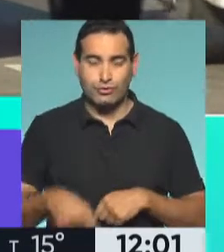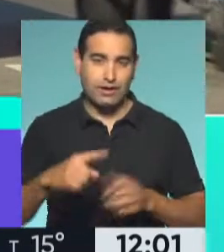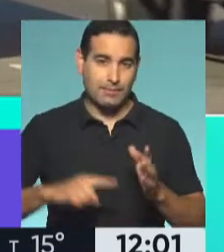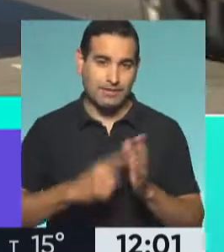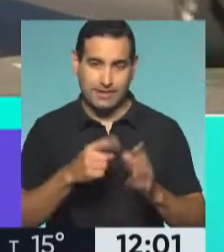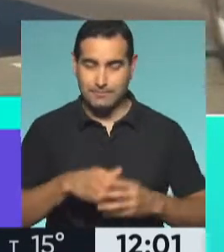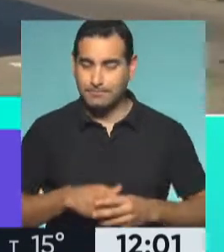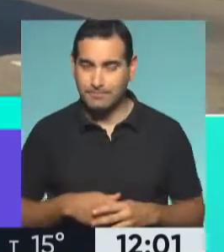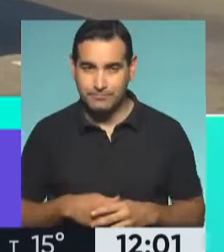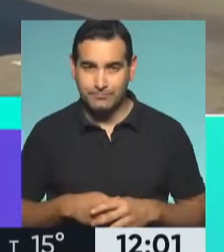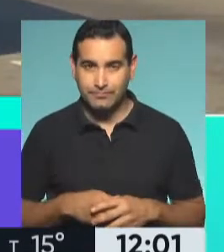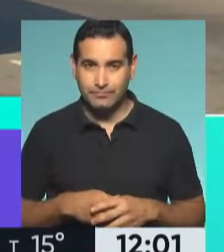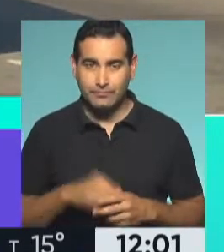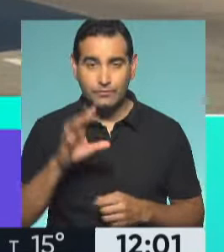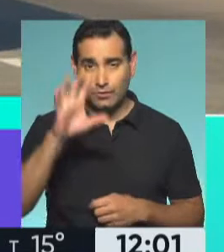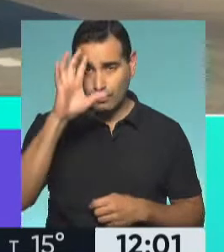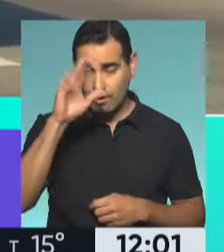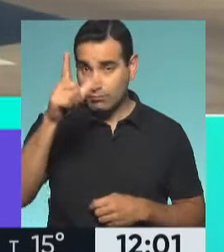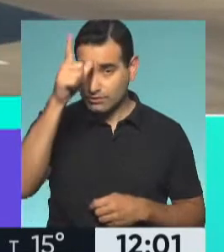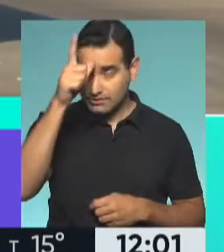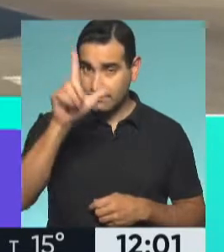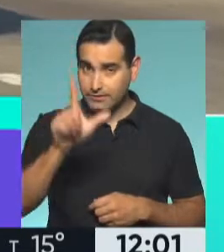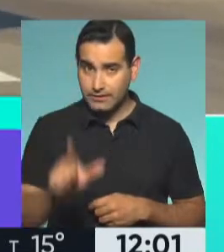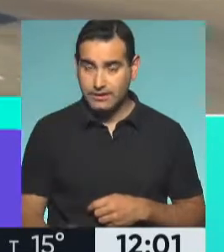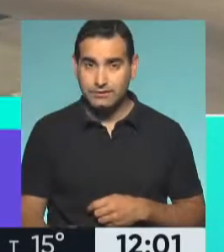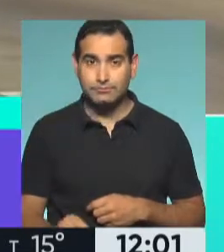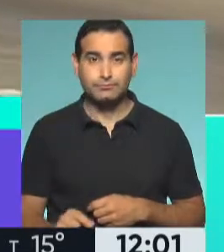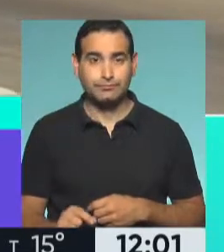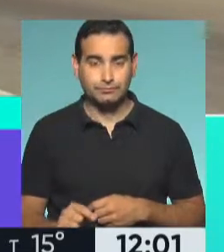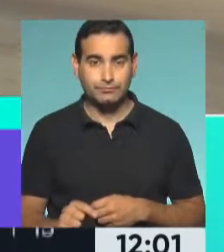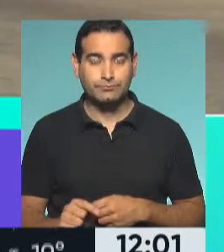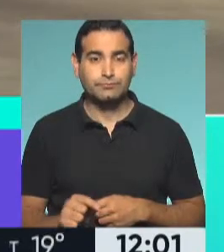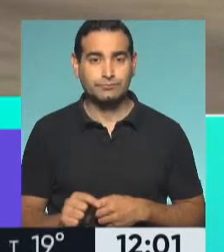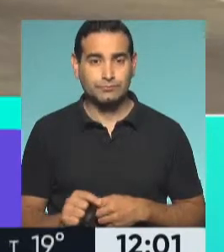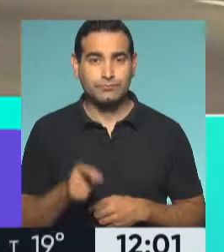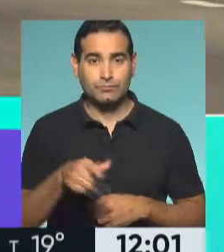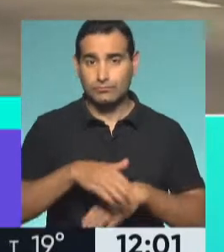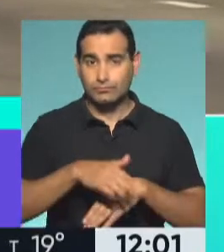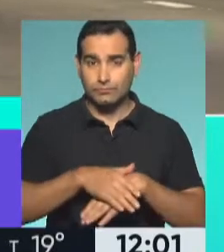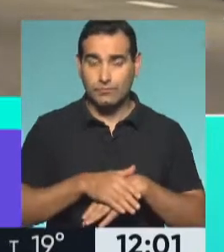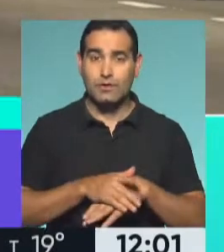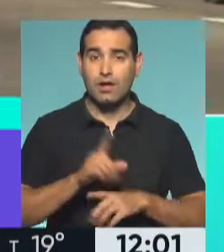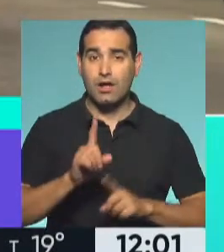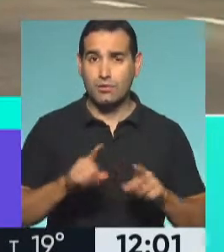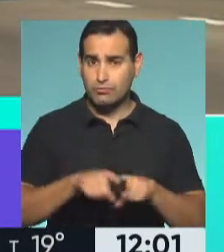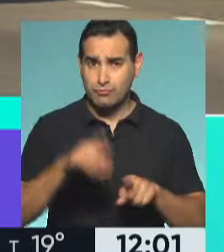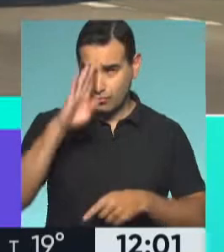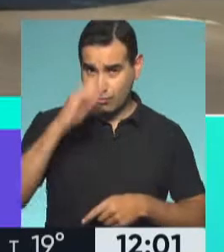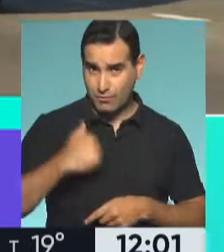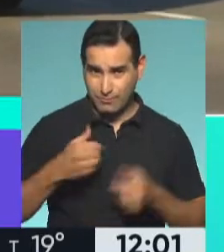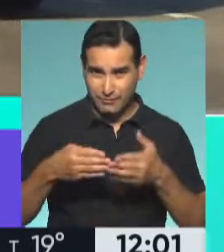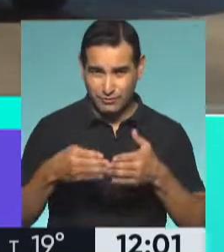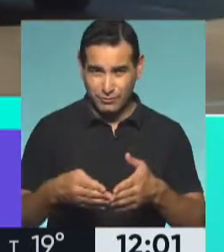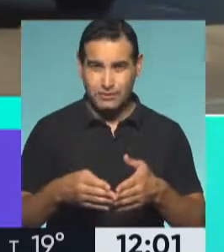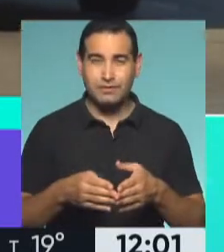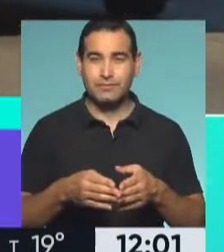capital federal. Recordemos las fuerzas federales, Pablo y también Vero, que están algunos como la prefectura, aquí ven cuando ingresa